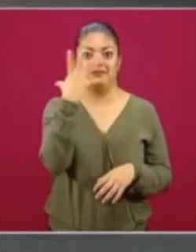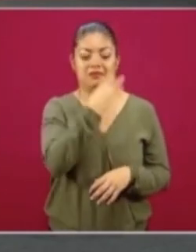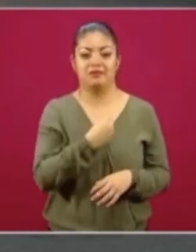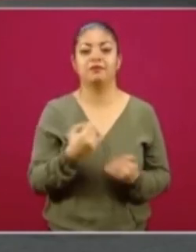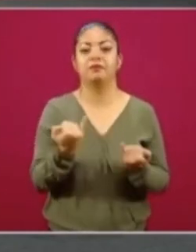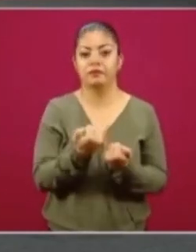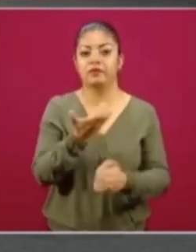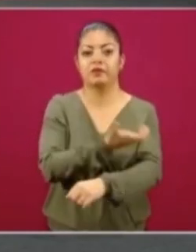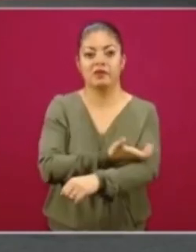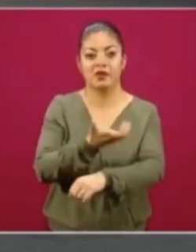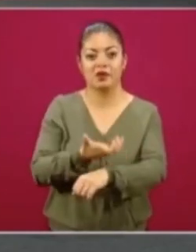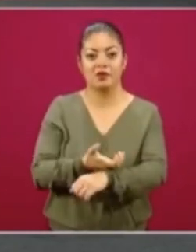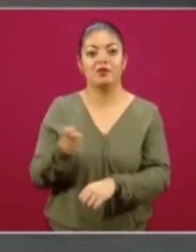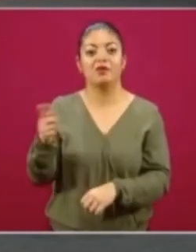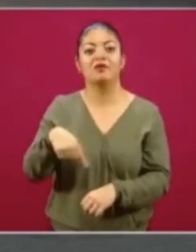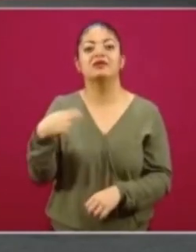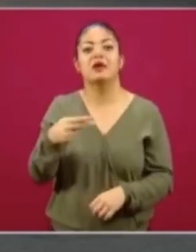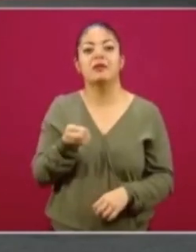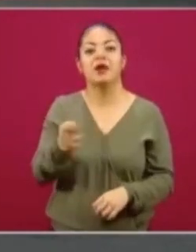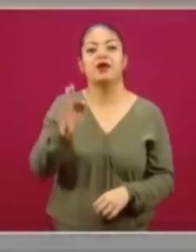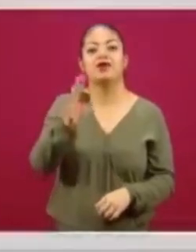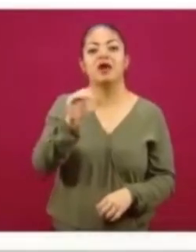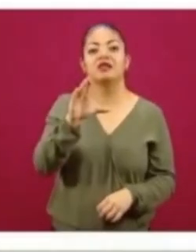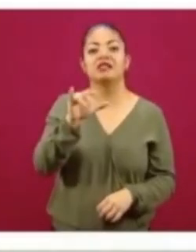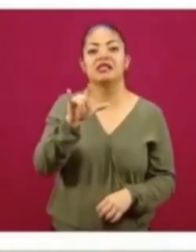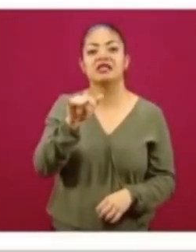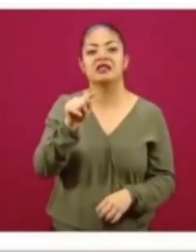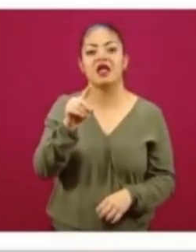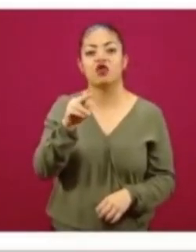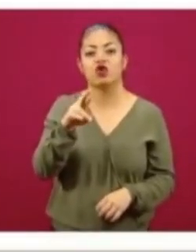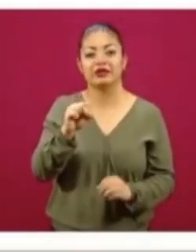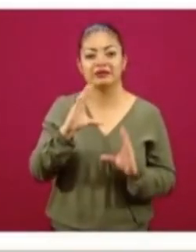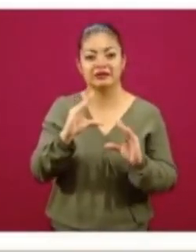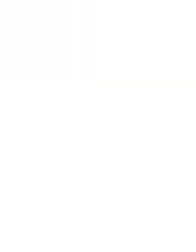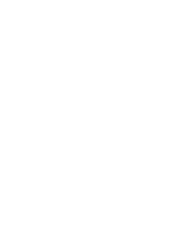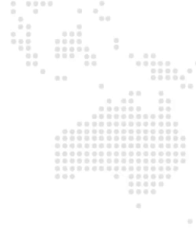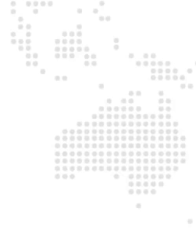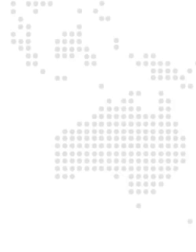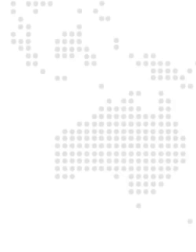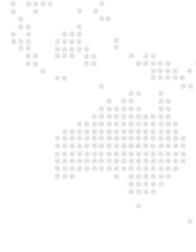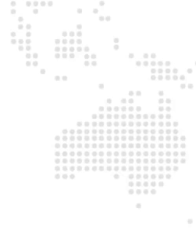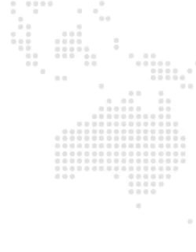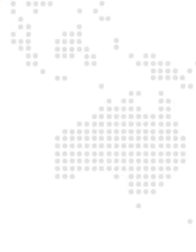compañeros y compañeras facilitadores y coordinadores territoriales.